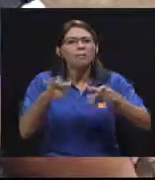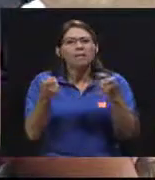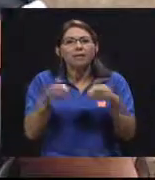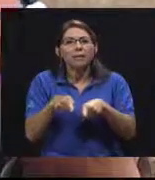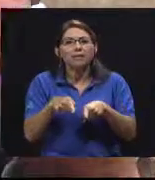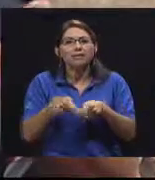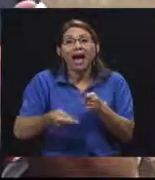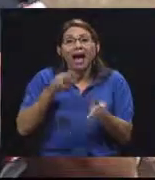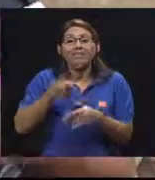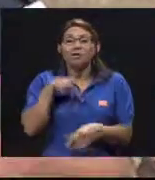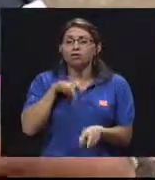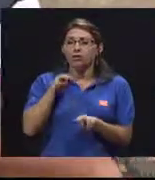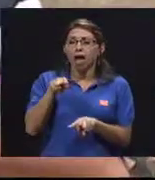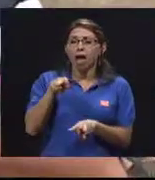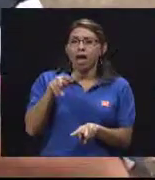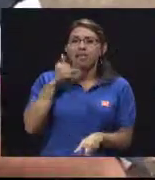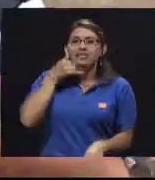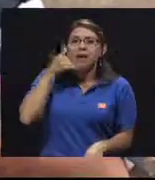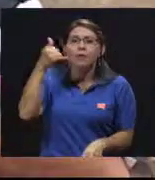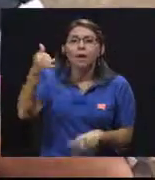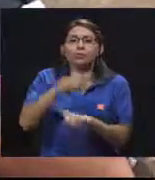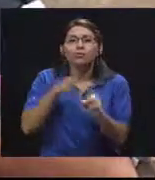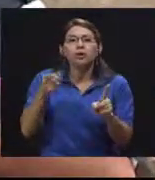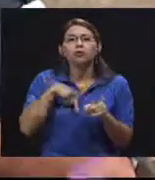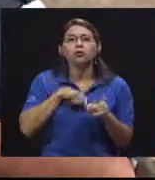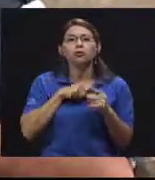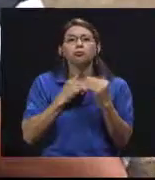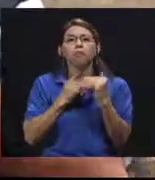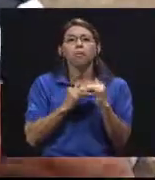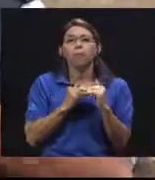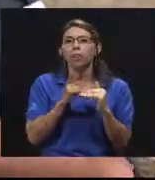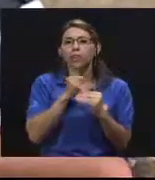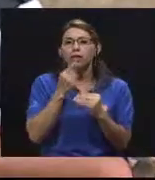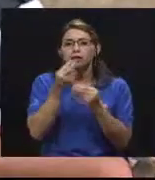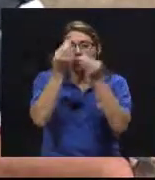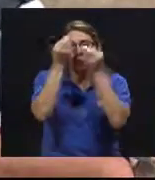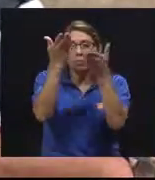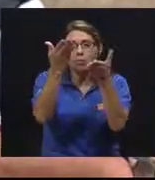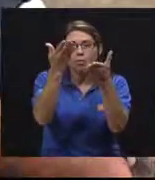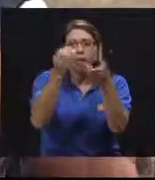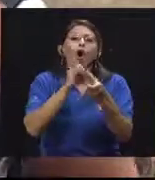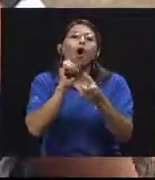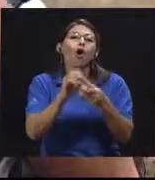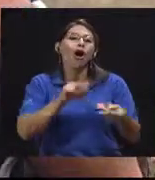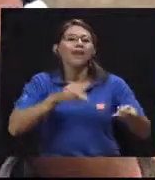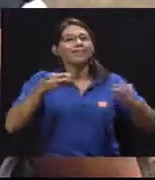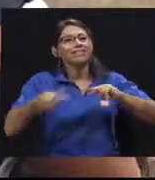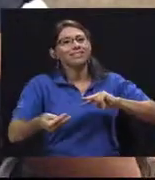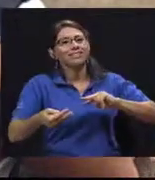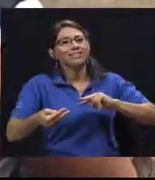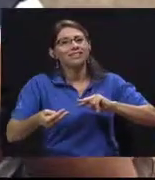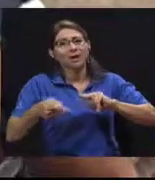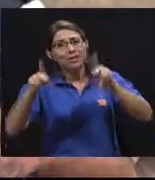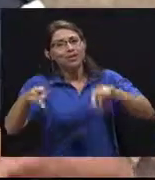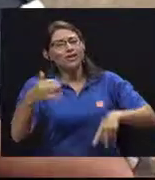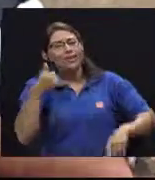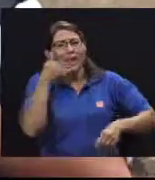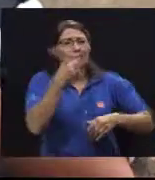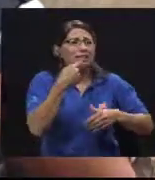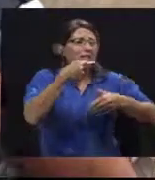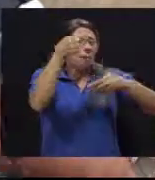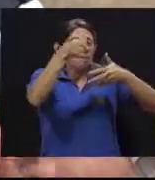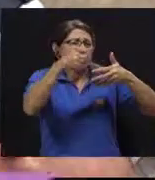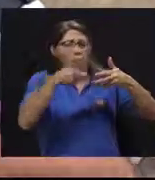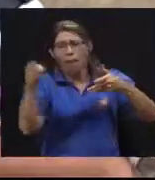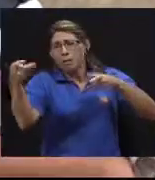cuando ya hacemos la llamada no damos la gran cantidad de datos o todo por el contrario, nos llaman, nos dicen que hay pacientes prensados,